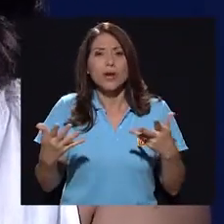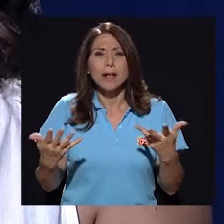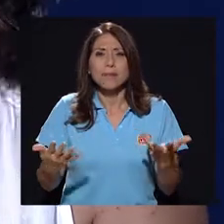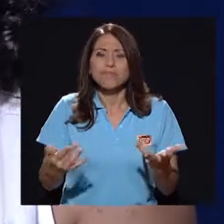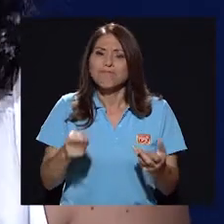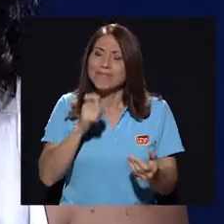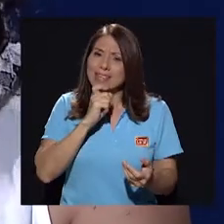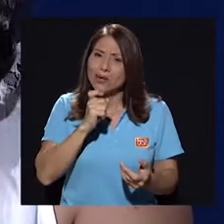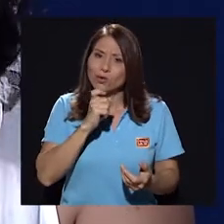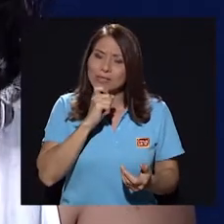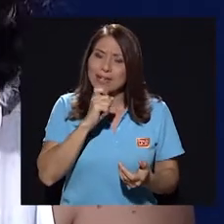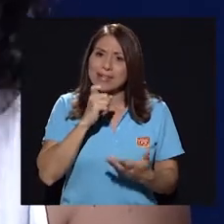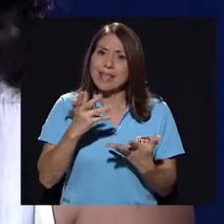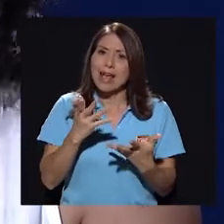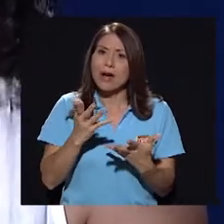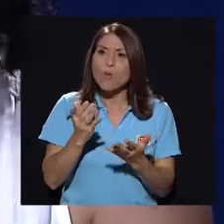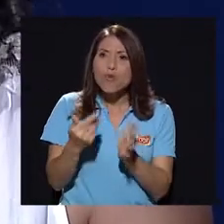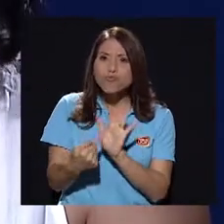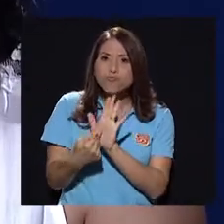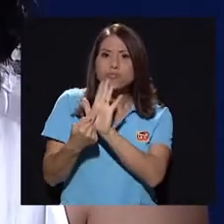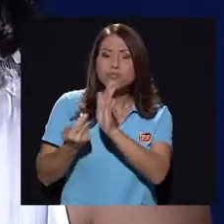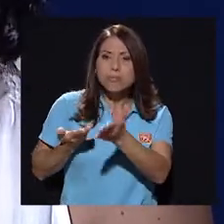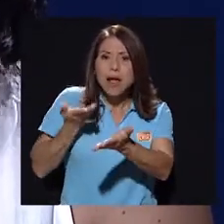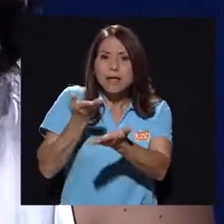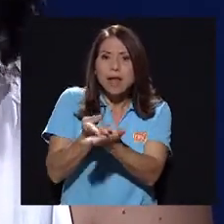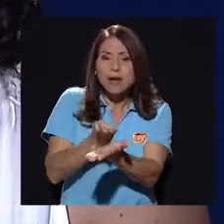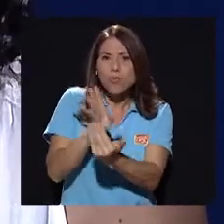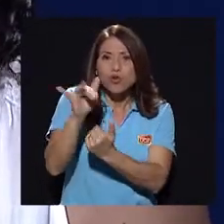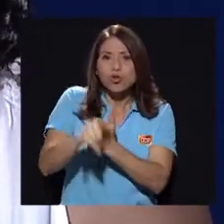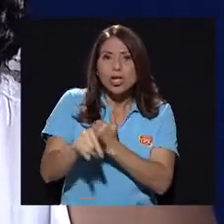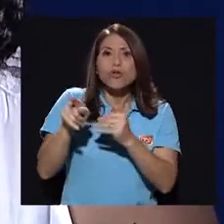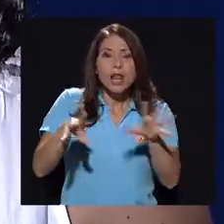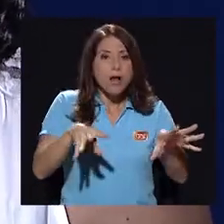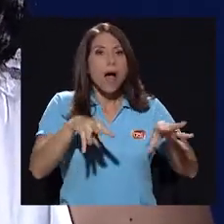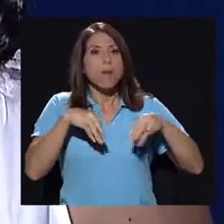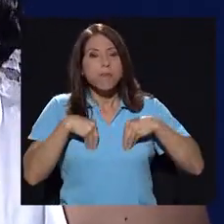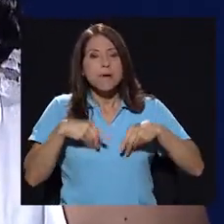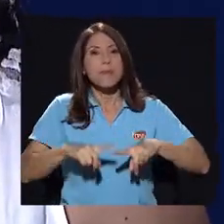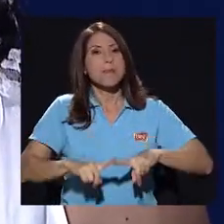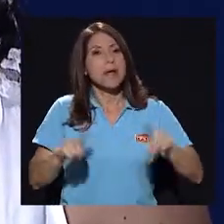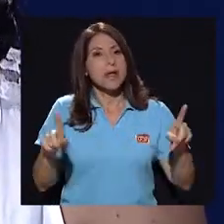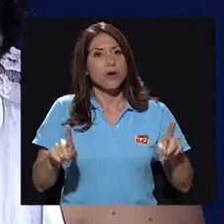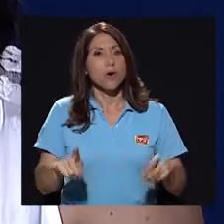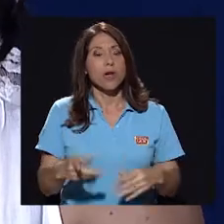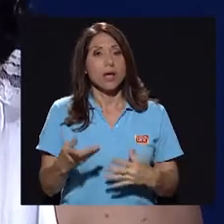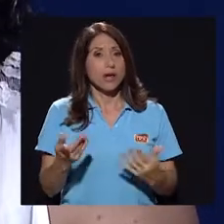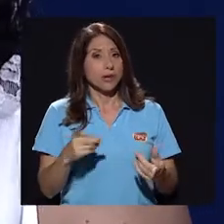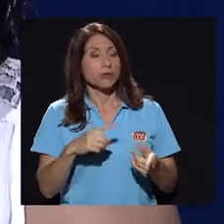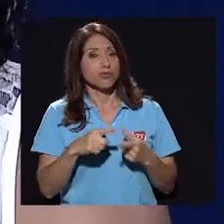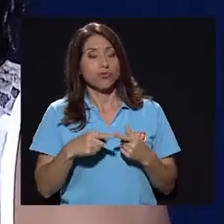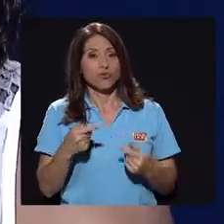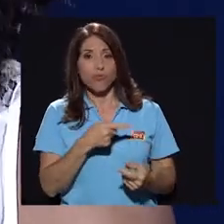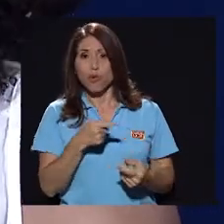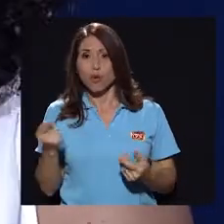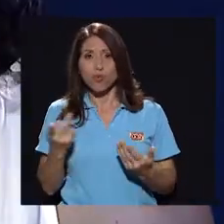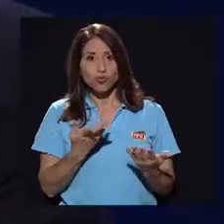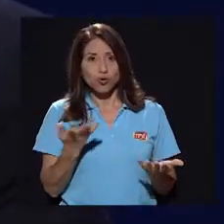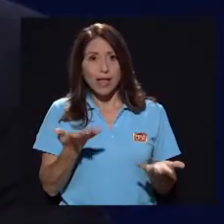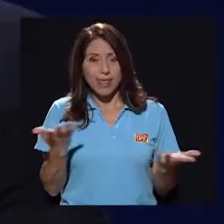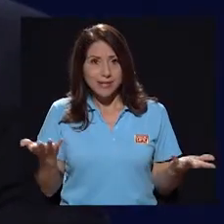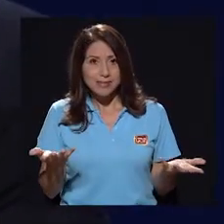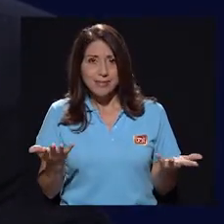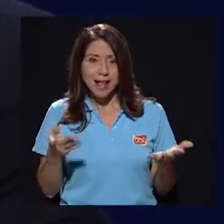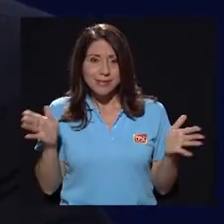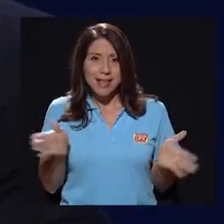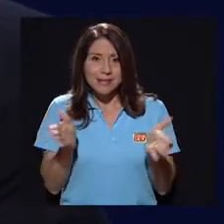costaría, digamos, plantearle un proyecto y que acepte, pero por dicha... O fueron ustedes las gestoras.